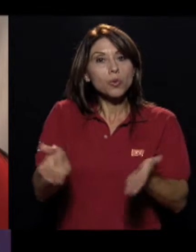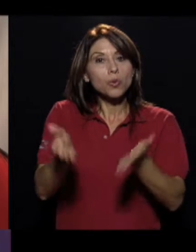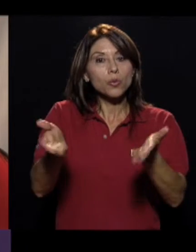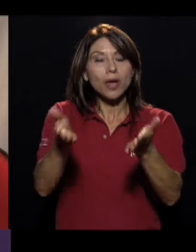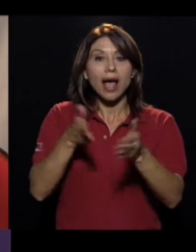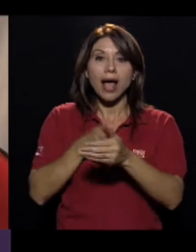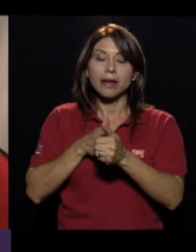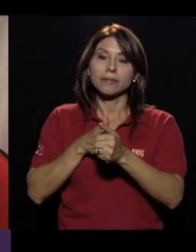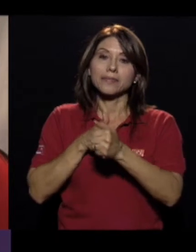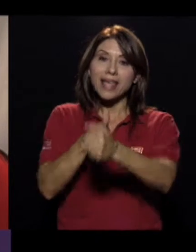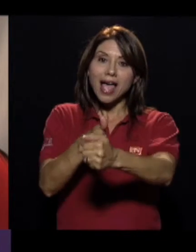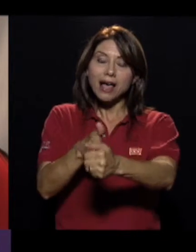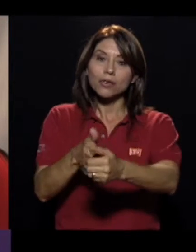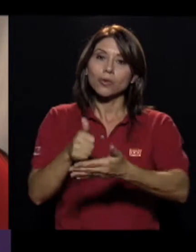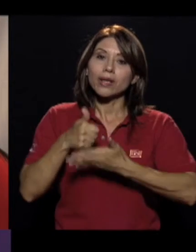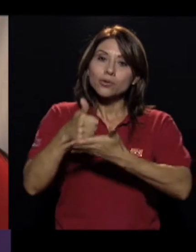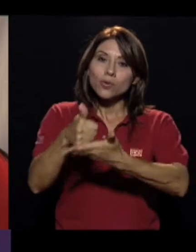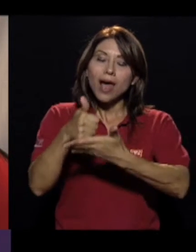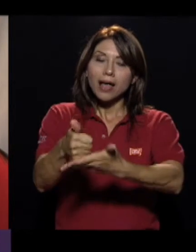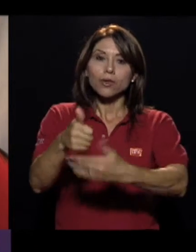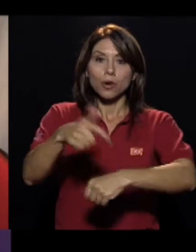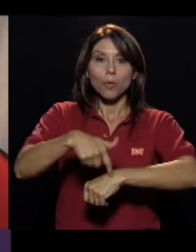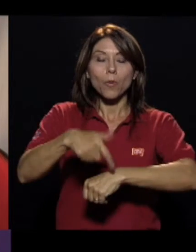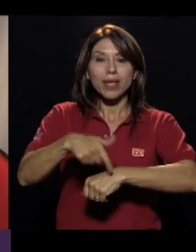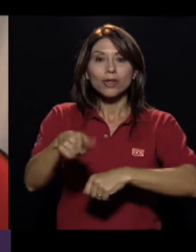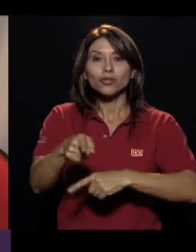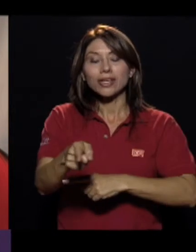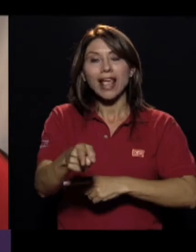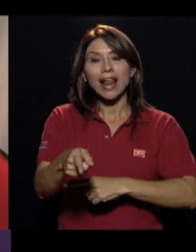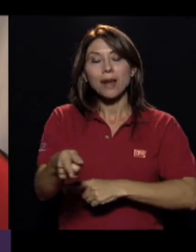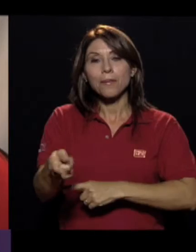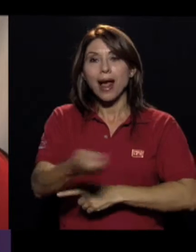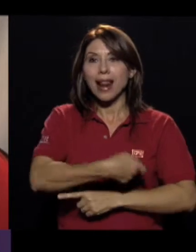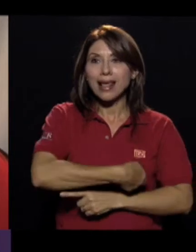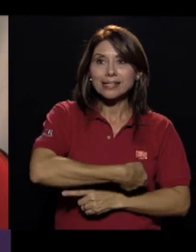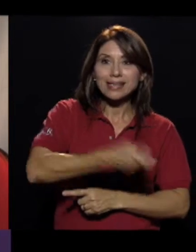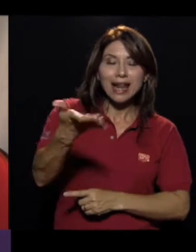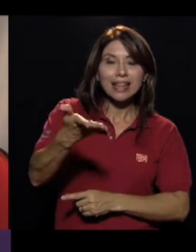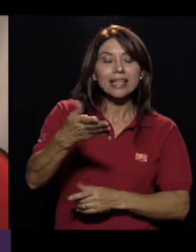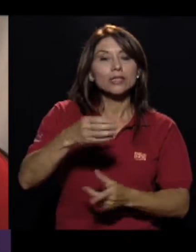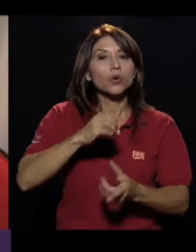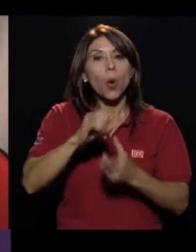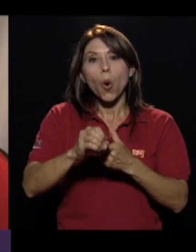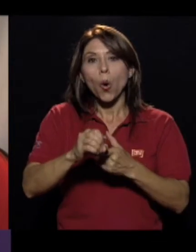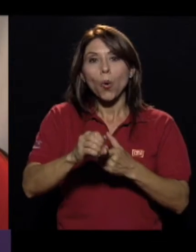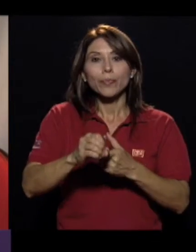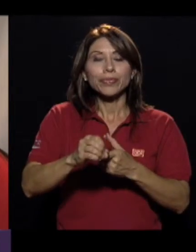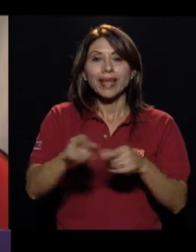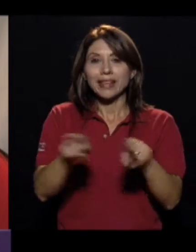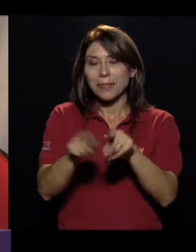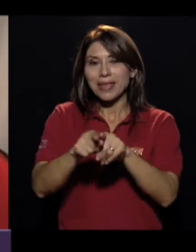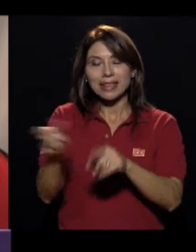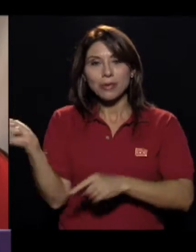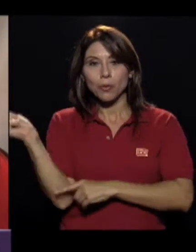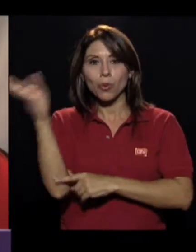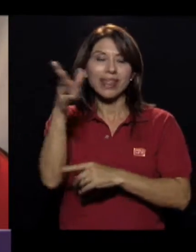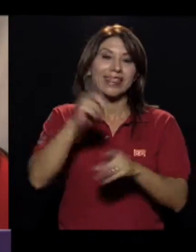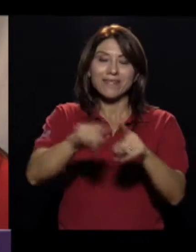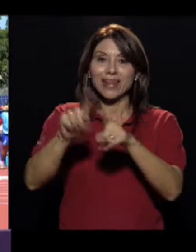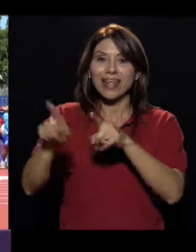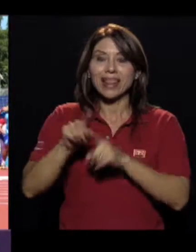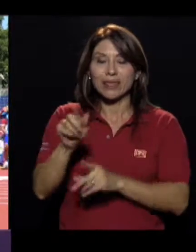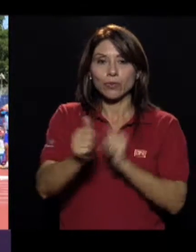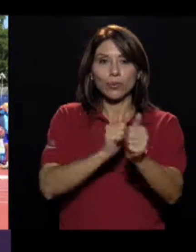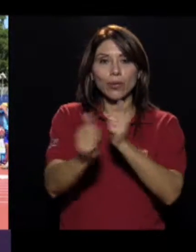ocupa y ayudándolo a guiar, a ubicarlo en los momentos cuando va a lanzar, tanto en disco como en